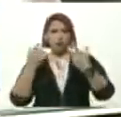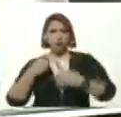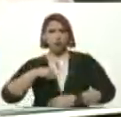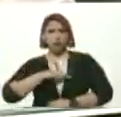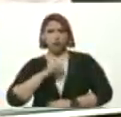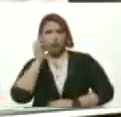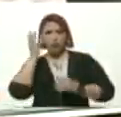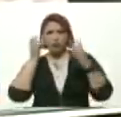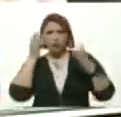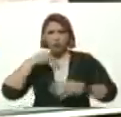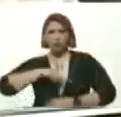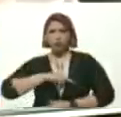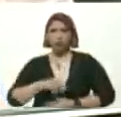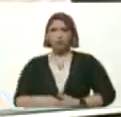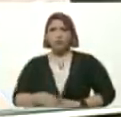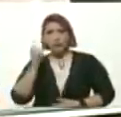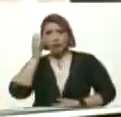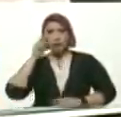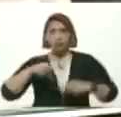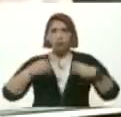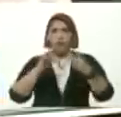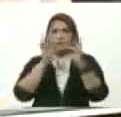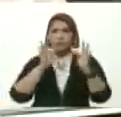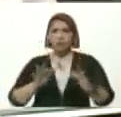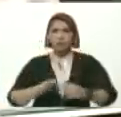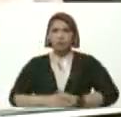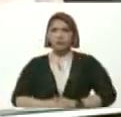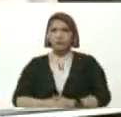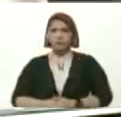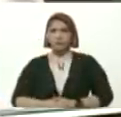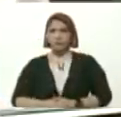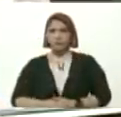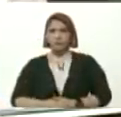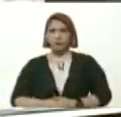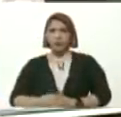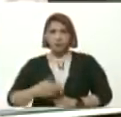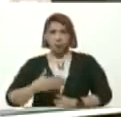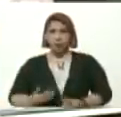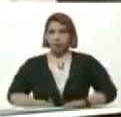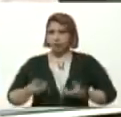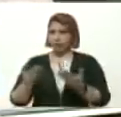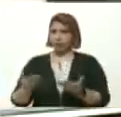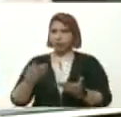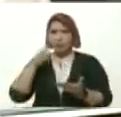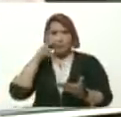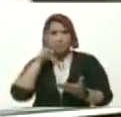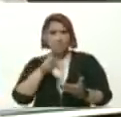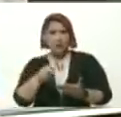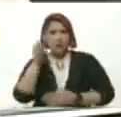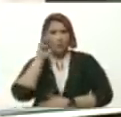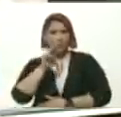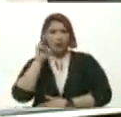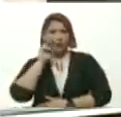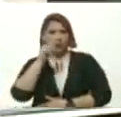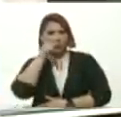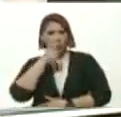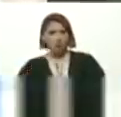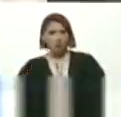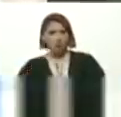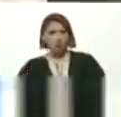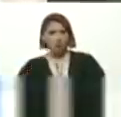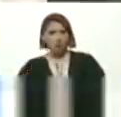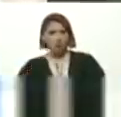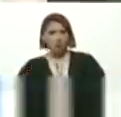Creamos Nuevos Métodos Para Poder Llegar Ahí Vemos El Maestro Pueblo En Una Bicicleta